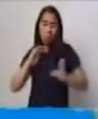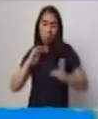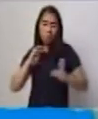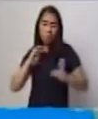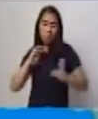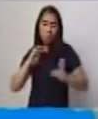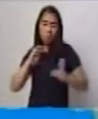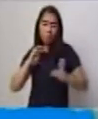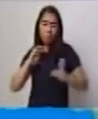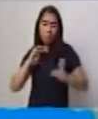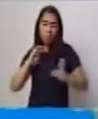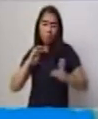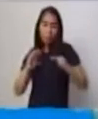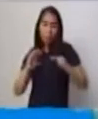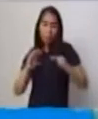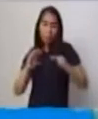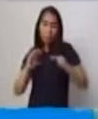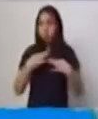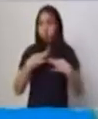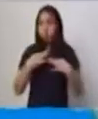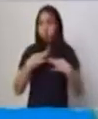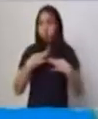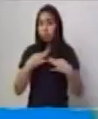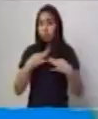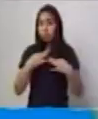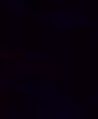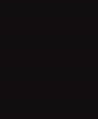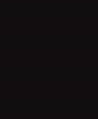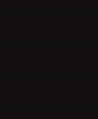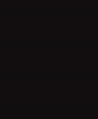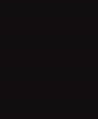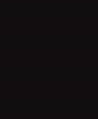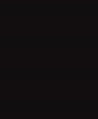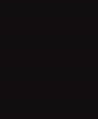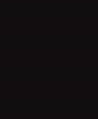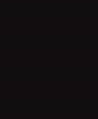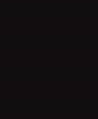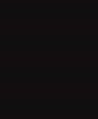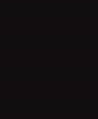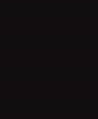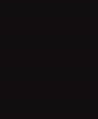La cimenta nos ayuda a desplazarnos,